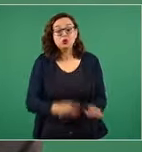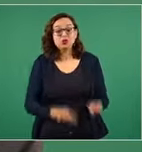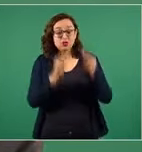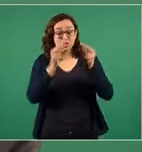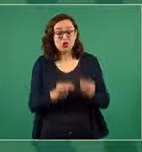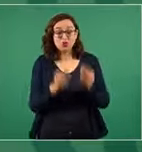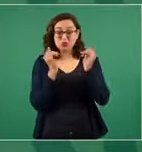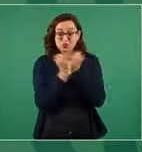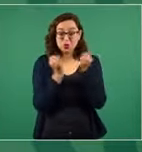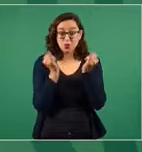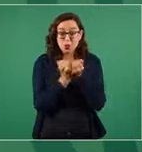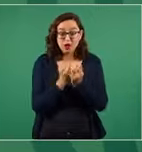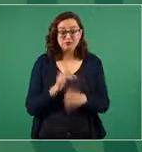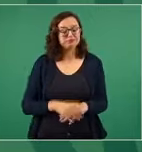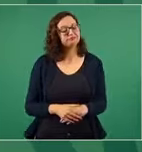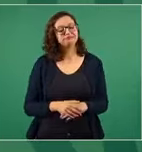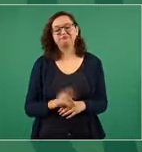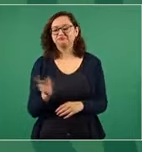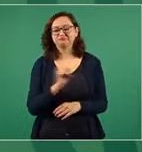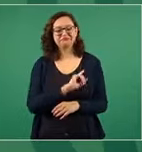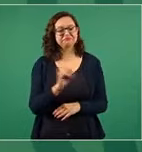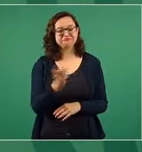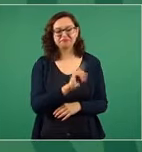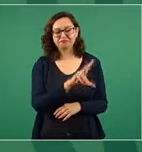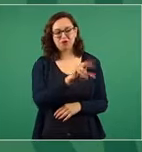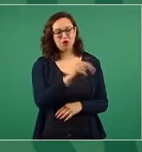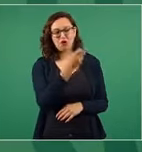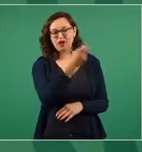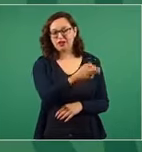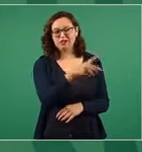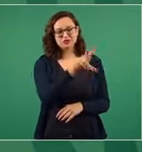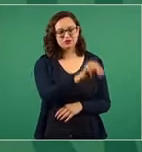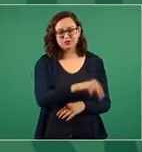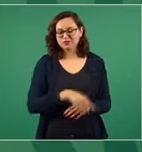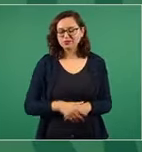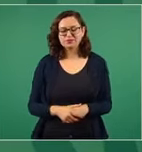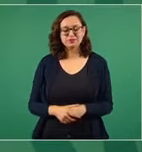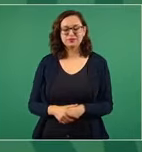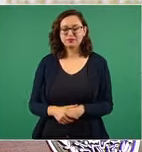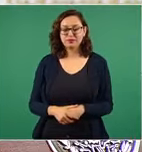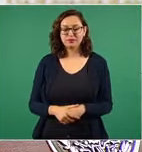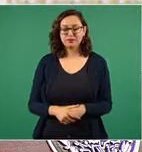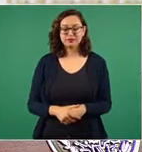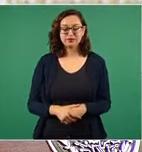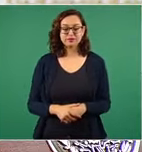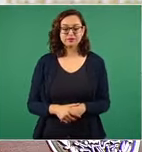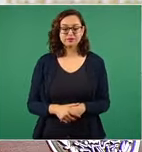no porque ese es producto del trabajo ese es el esfuerzo